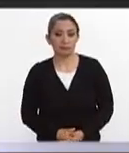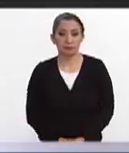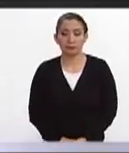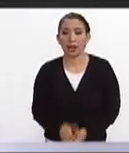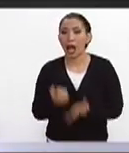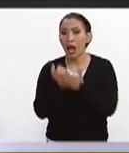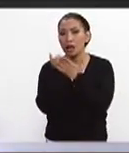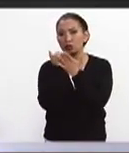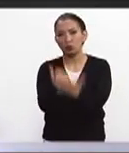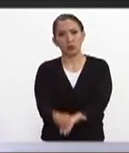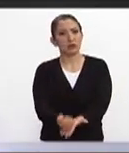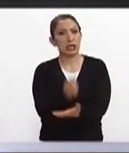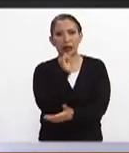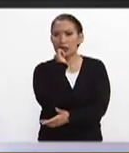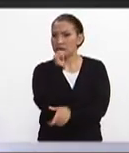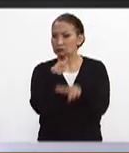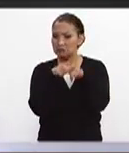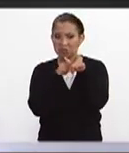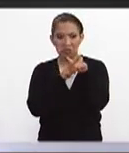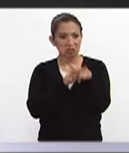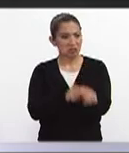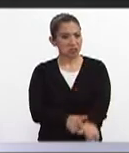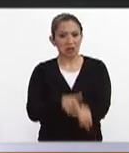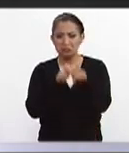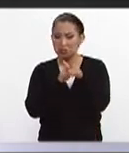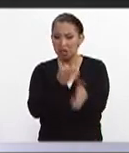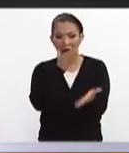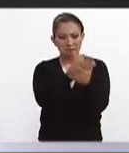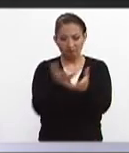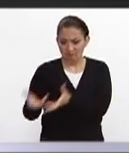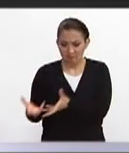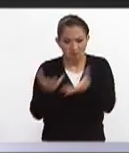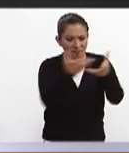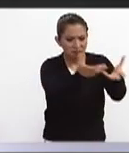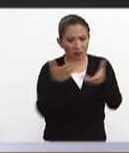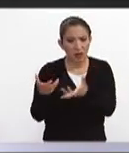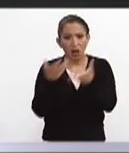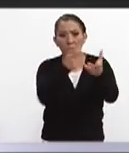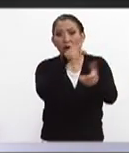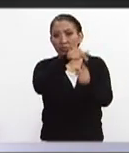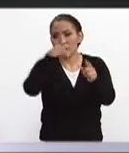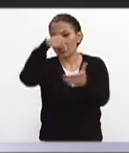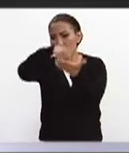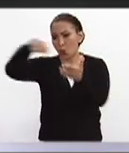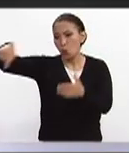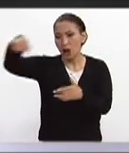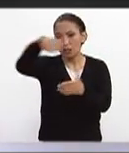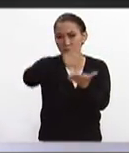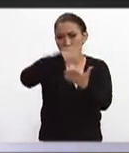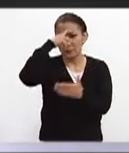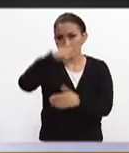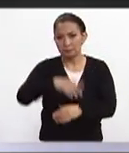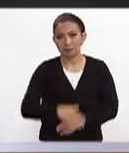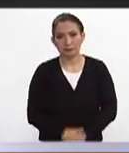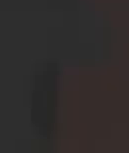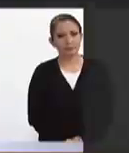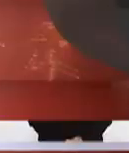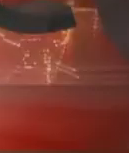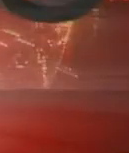la ayuda por supuesto no ha parado de llegar a los centros de acopio que están instalados en varios puntos de la Ciudad de México